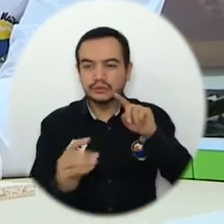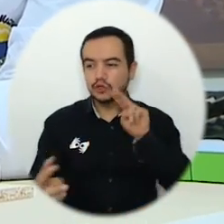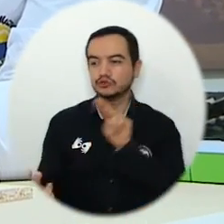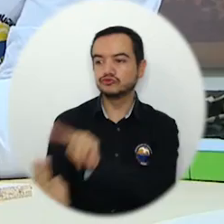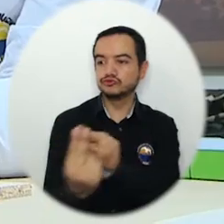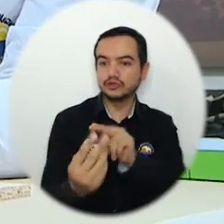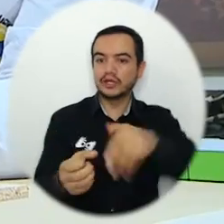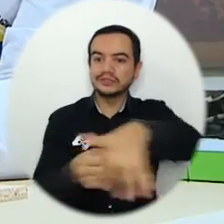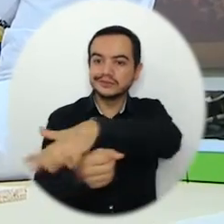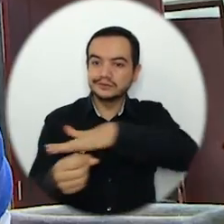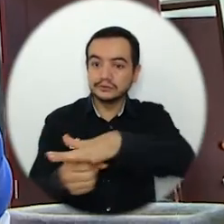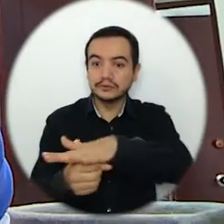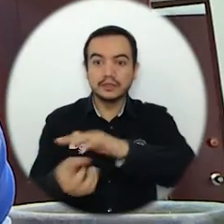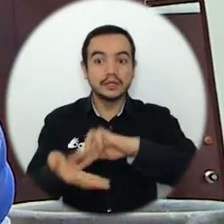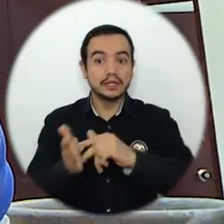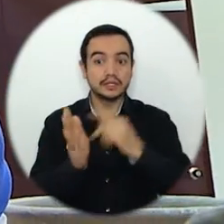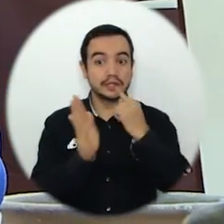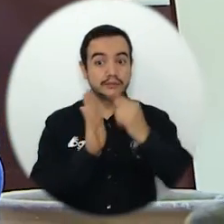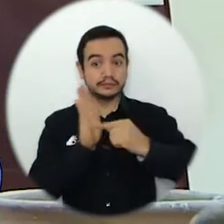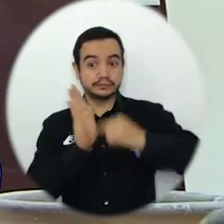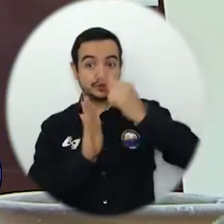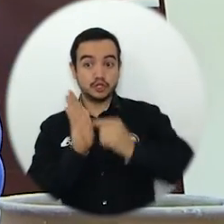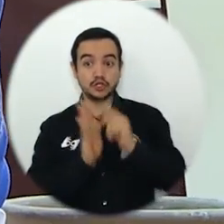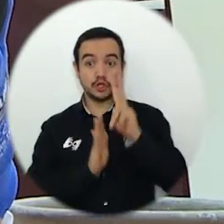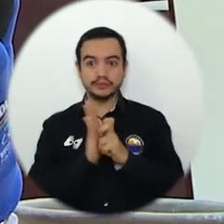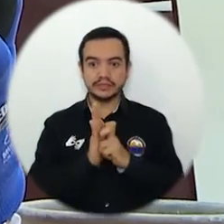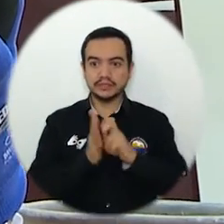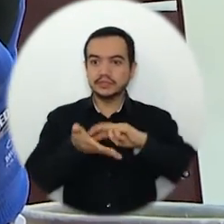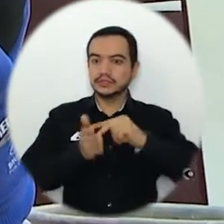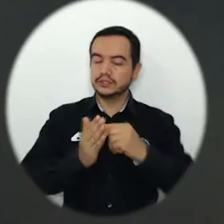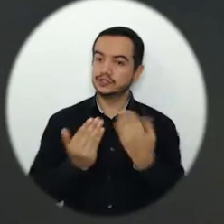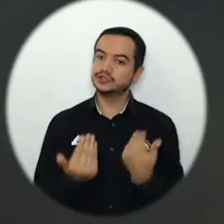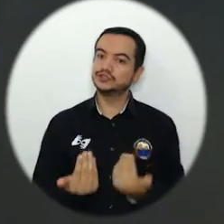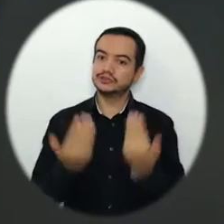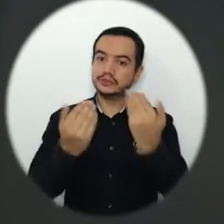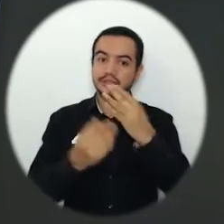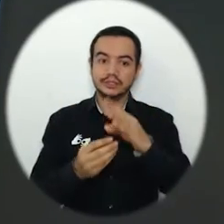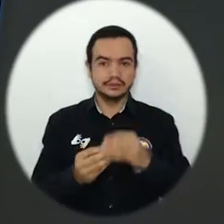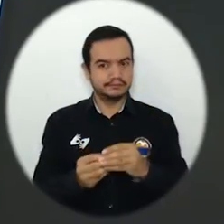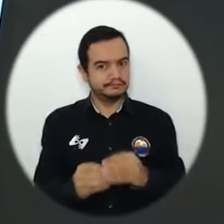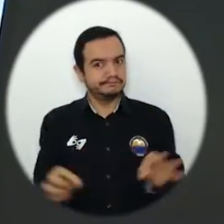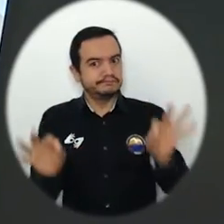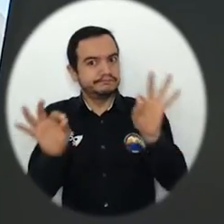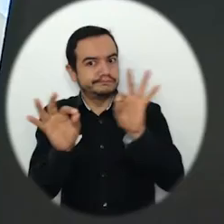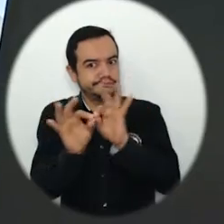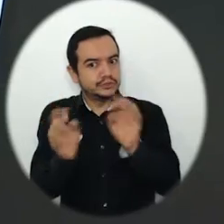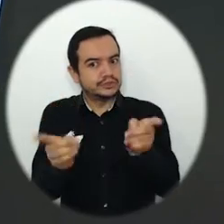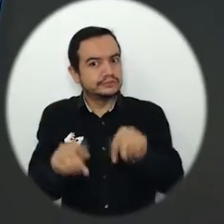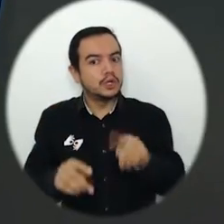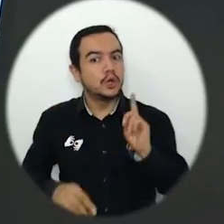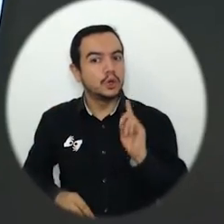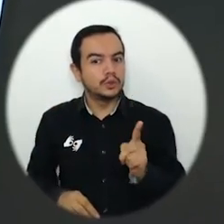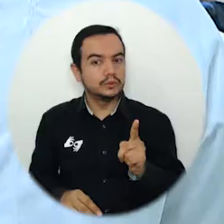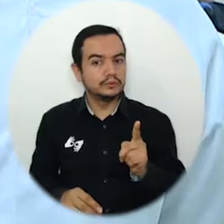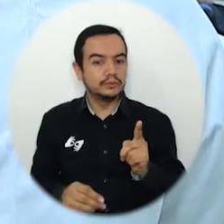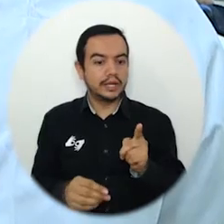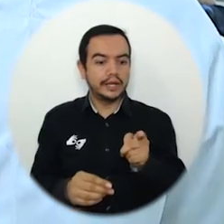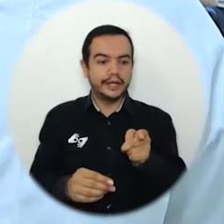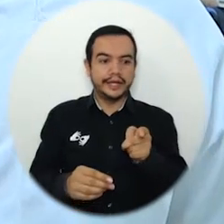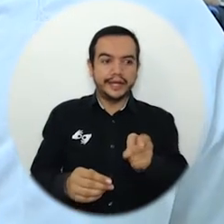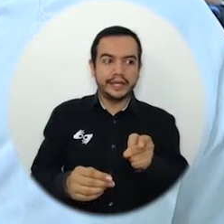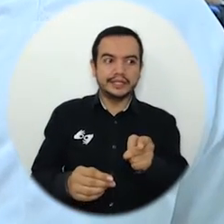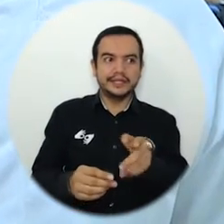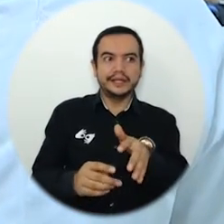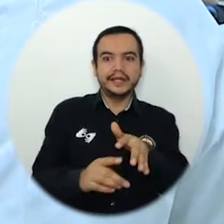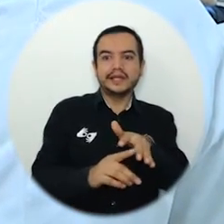conocimiento del territorio. Entonces, pues digamos que la renovación es merecida, es algo importante, por supuesto que sí, porque